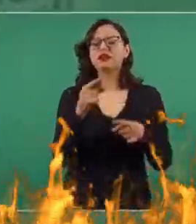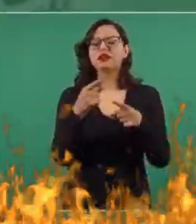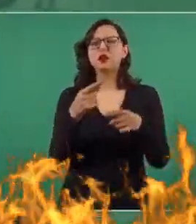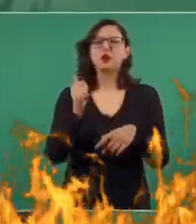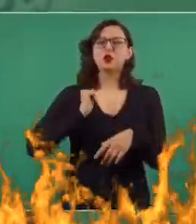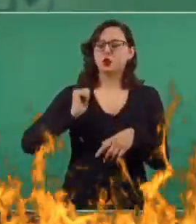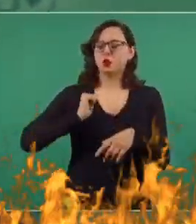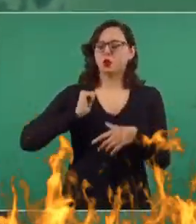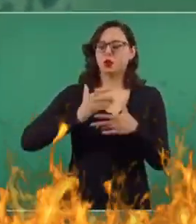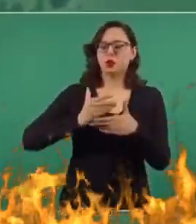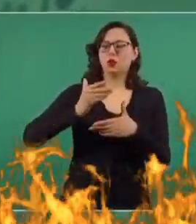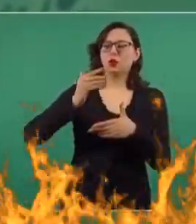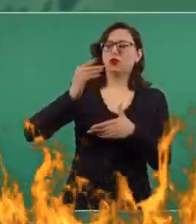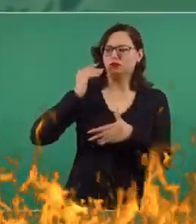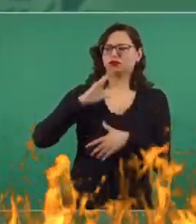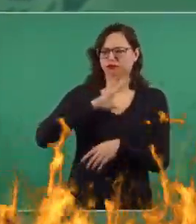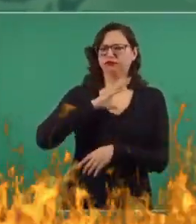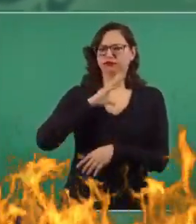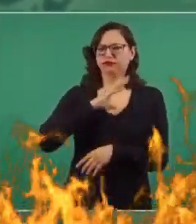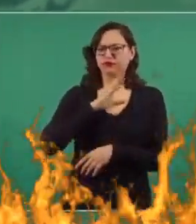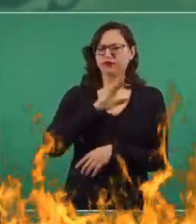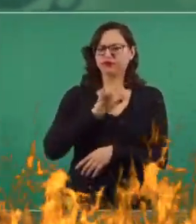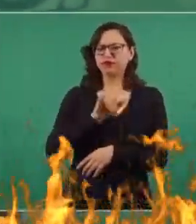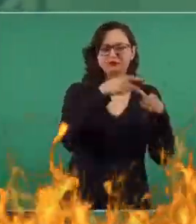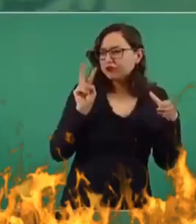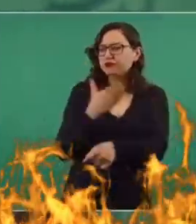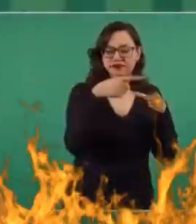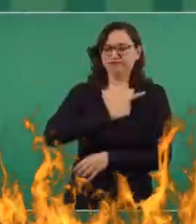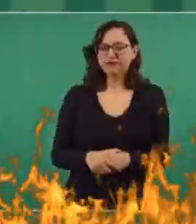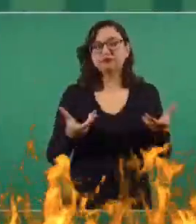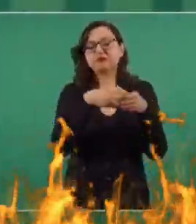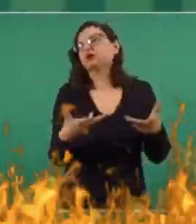cuando aprendieron a Gustavo Madero.